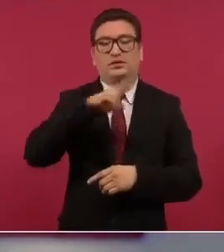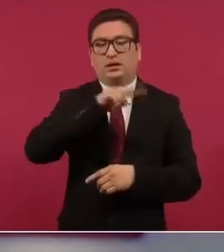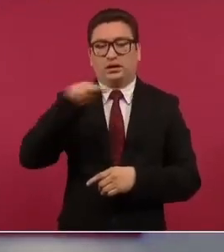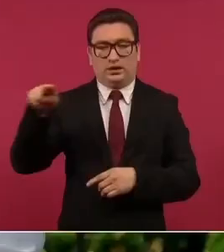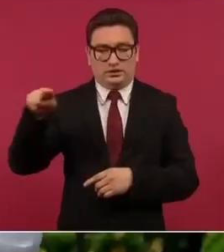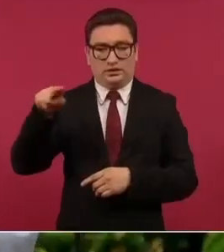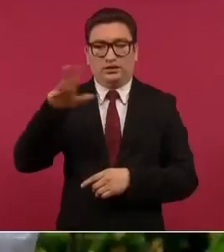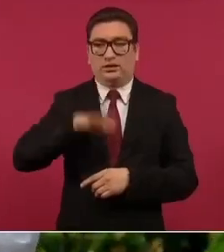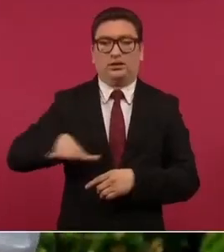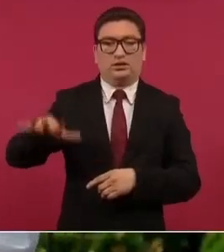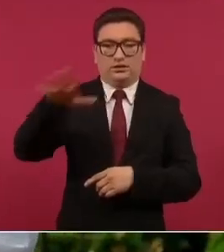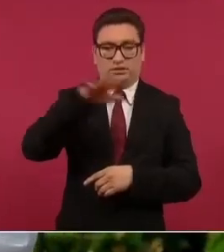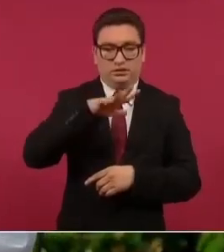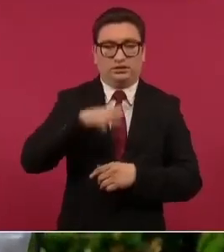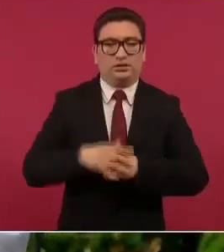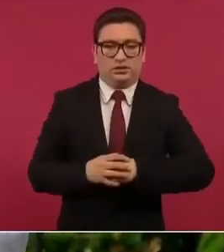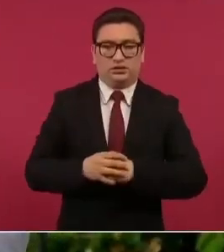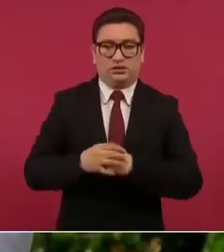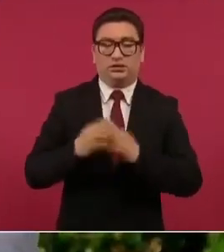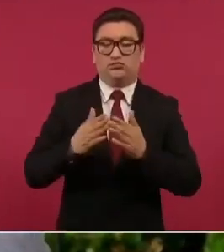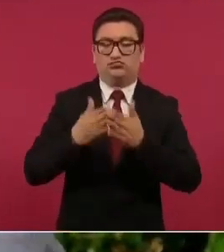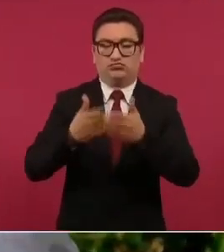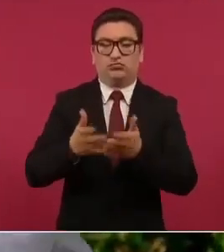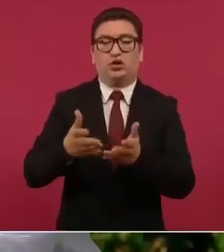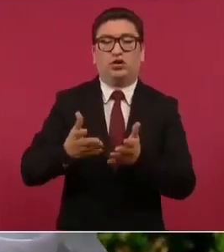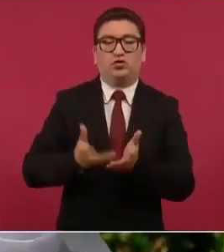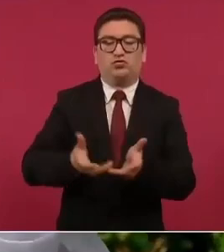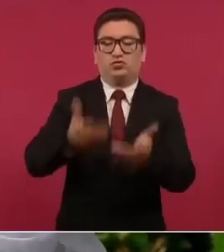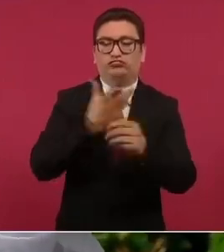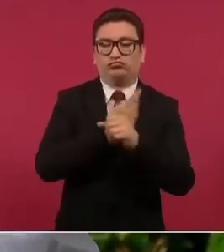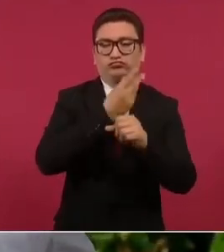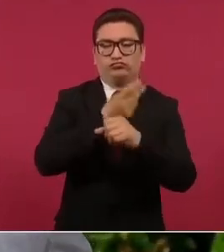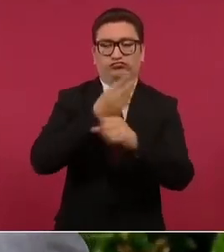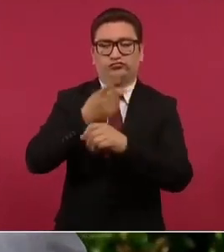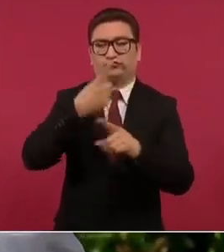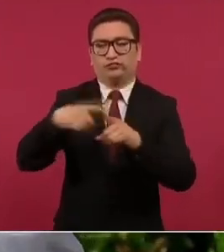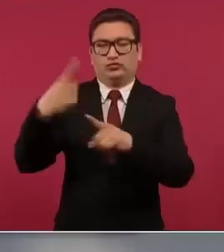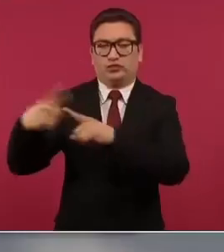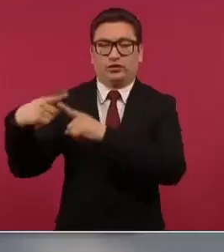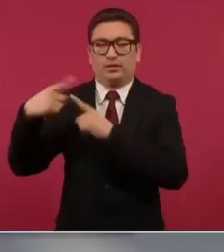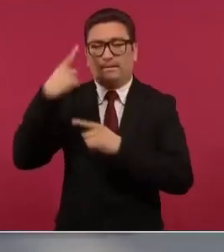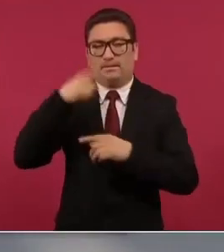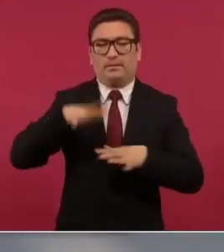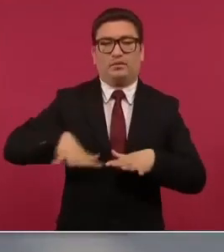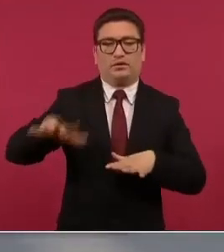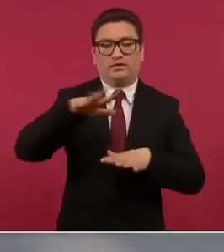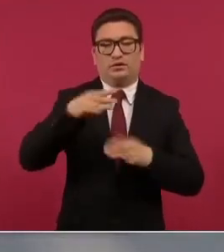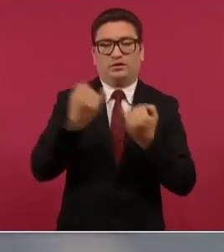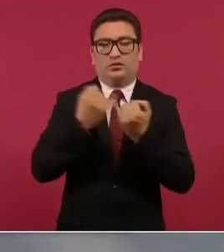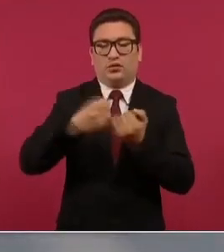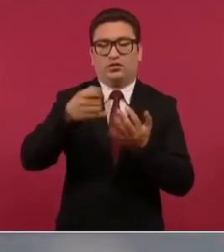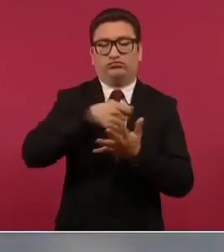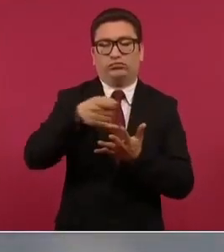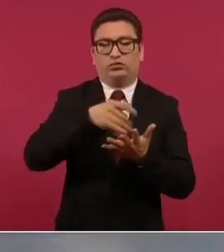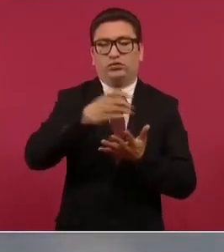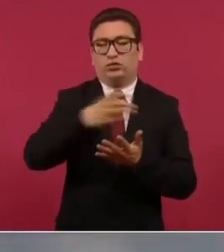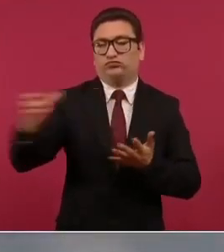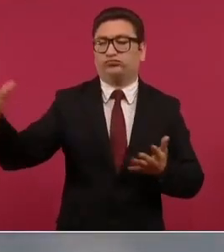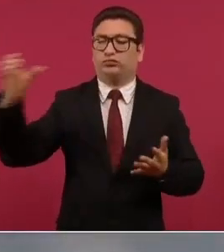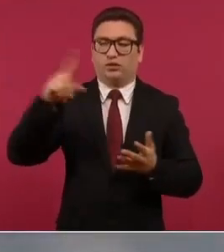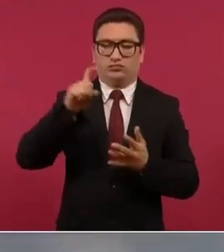embalses canales e infraestructura para regar 100 mil